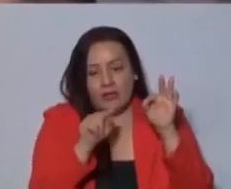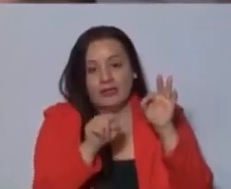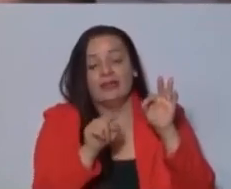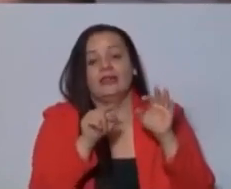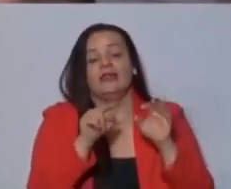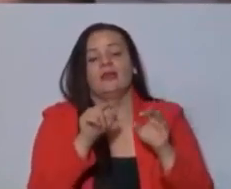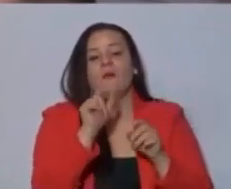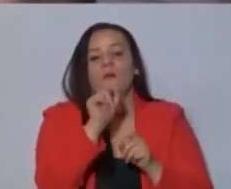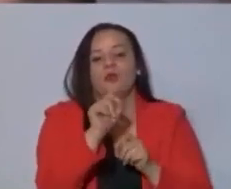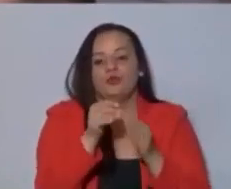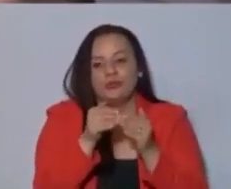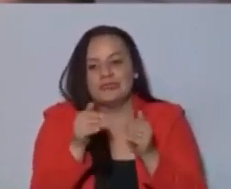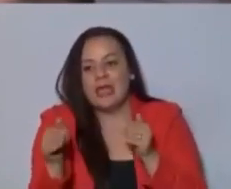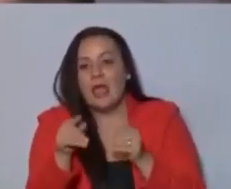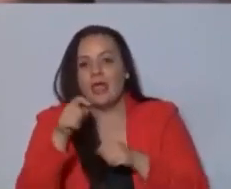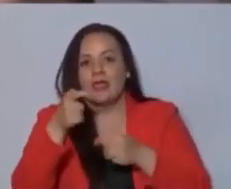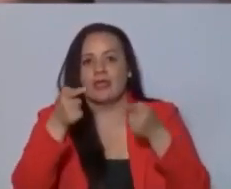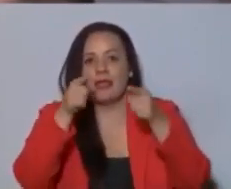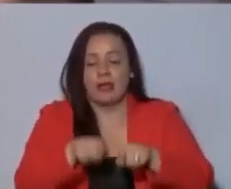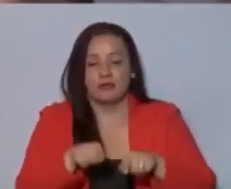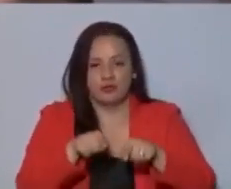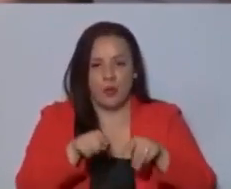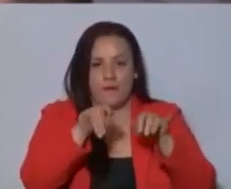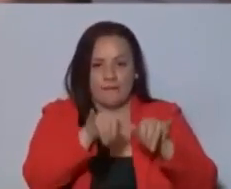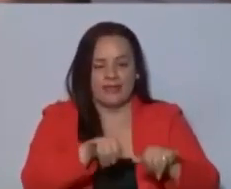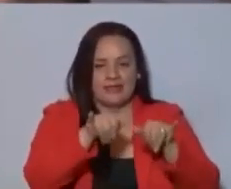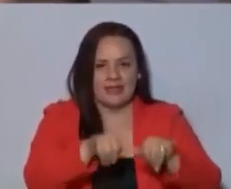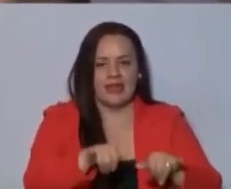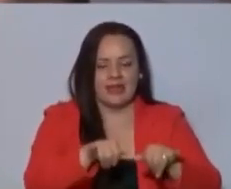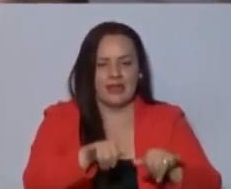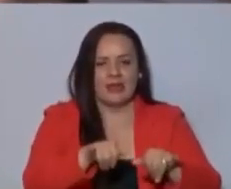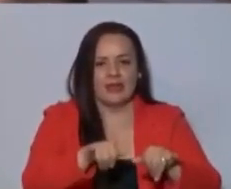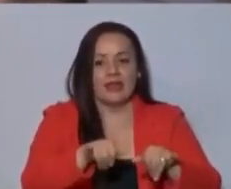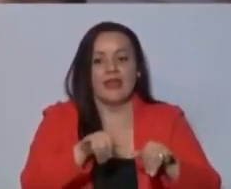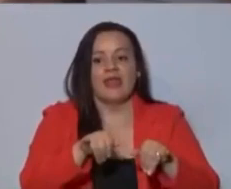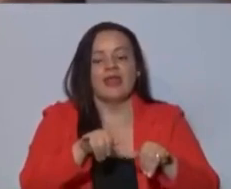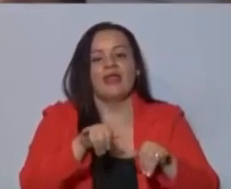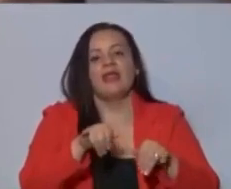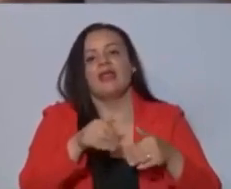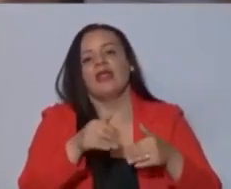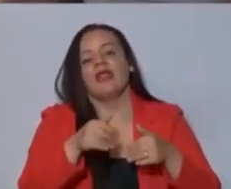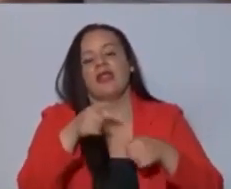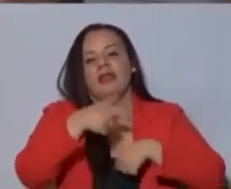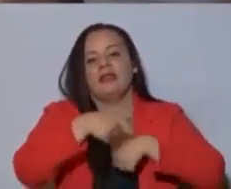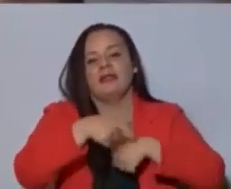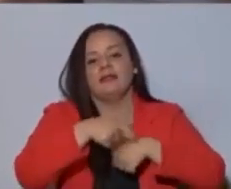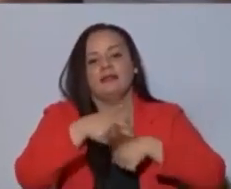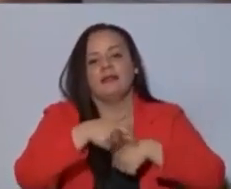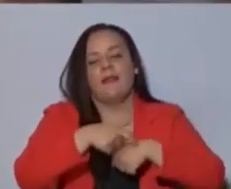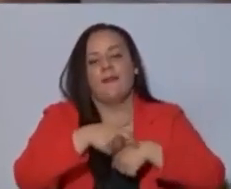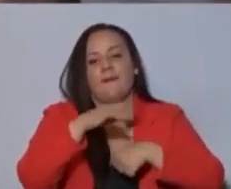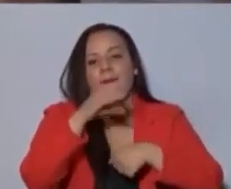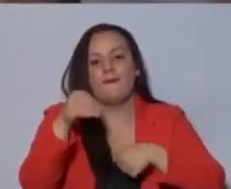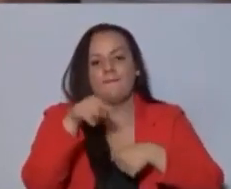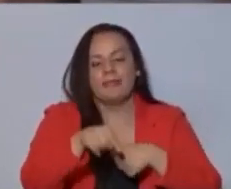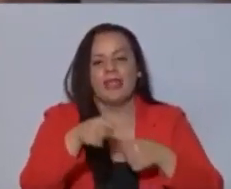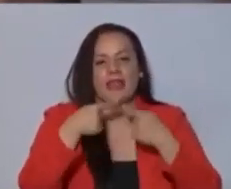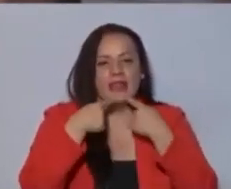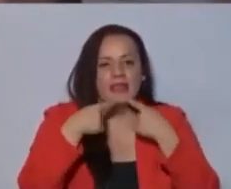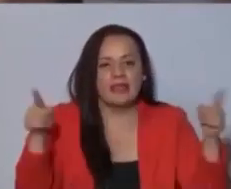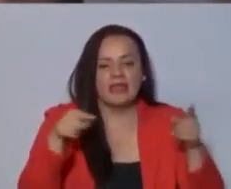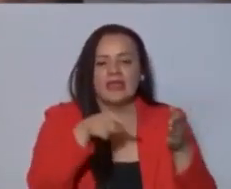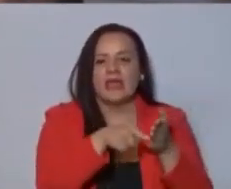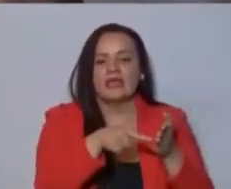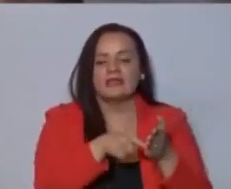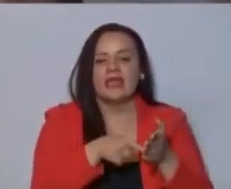en caso de mantener vigencia del decreto, ese es el gol que venía en este proyecto.